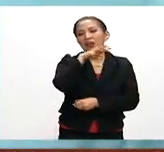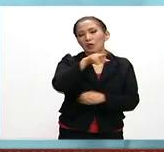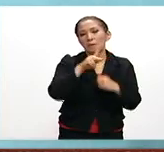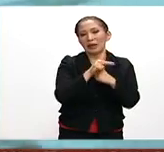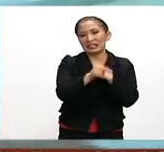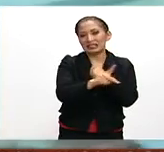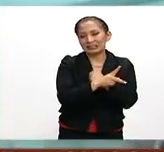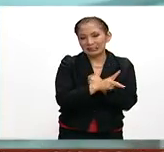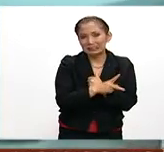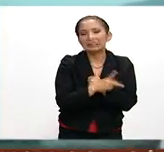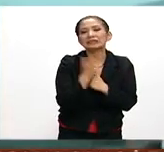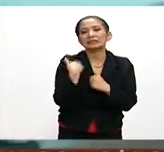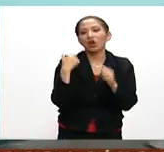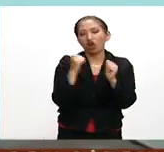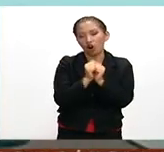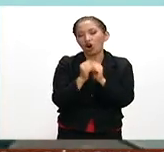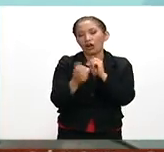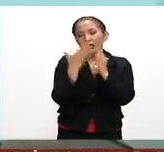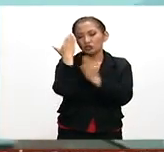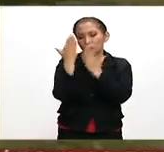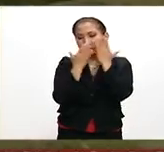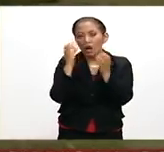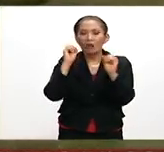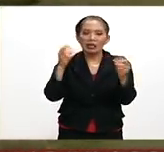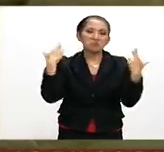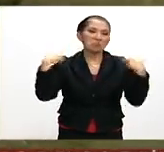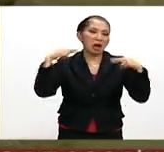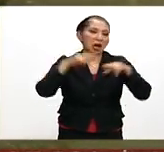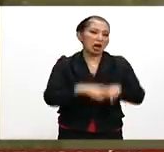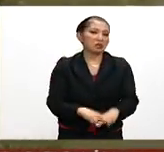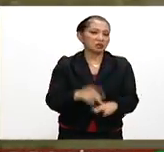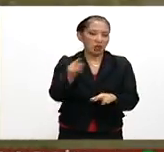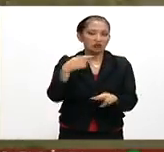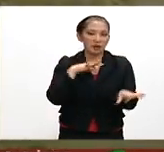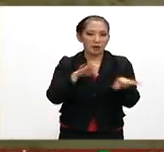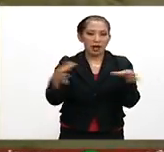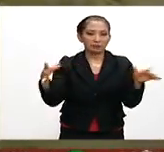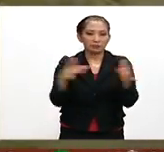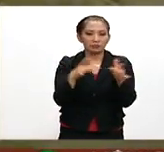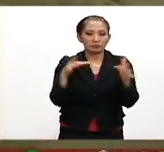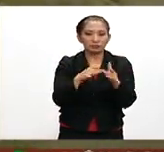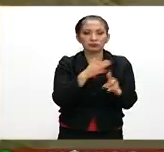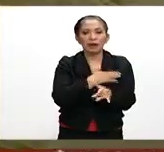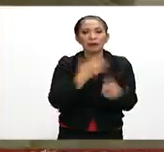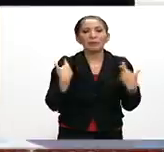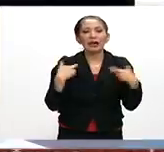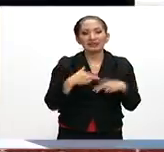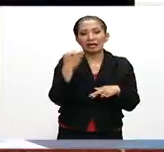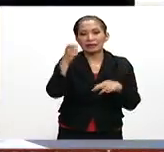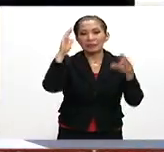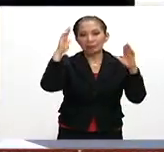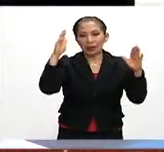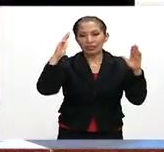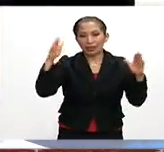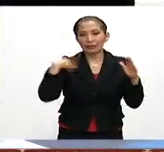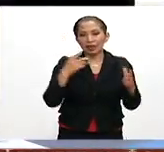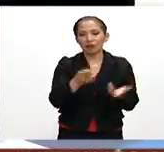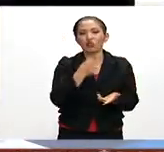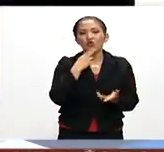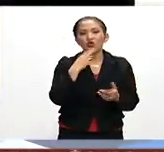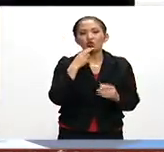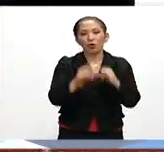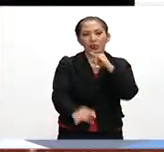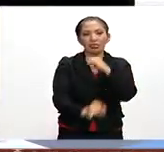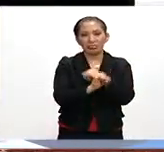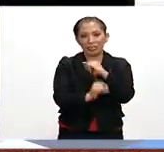países a través de estudiantes y docentes que trabajan con nosotros. Muy bien, maestra. Pues esa es la maravilla de las herramientas